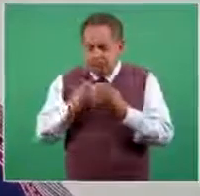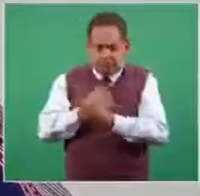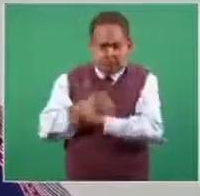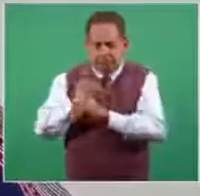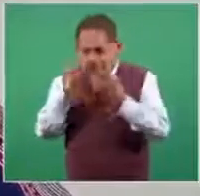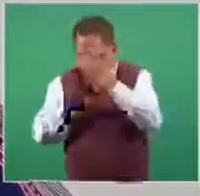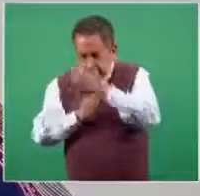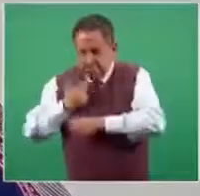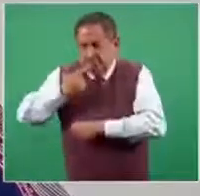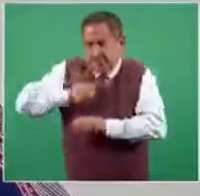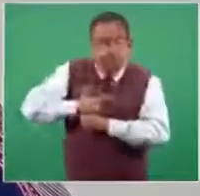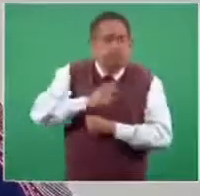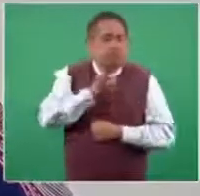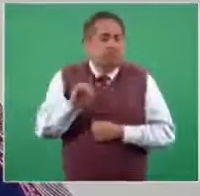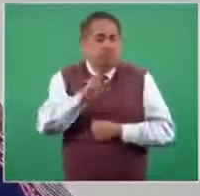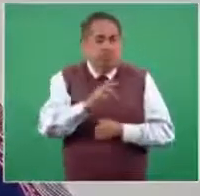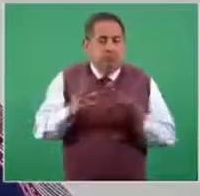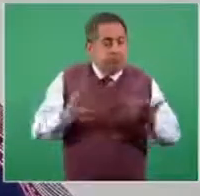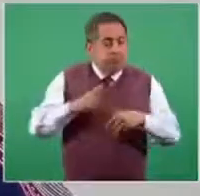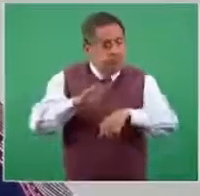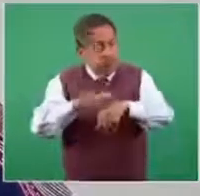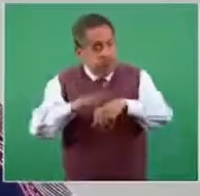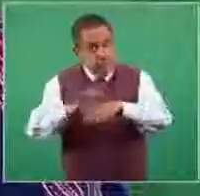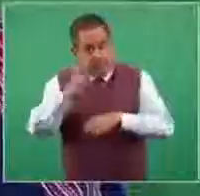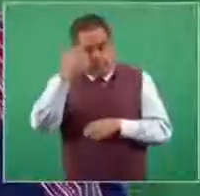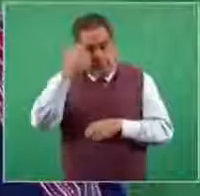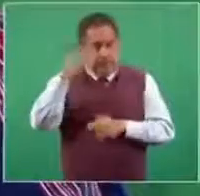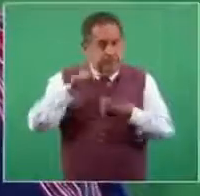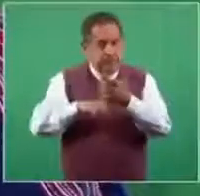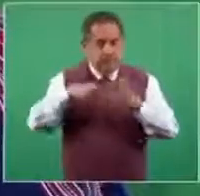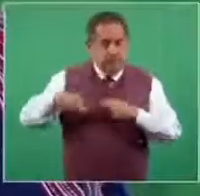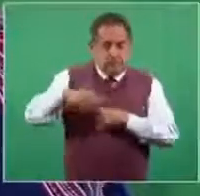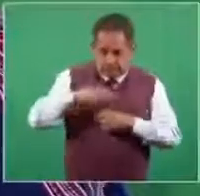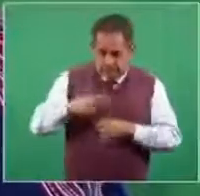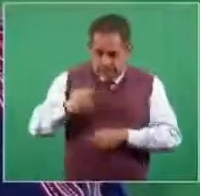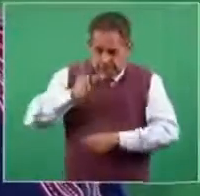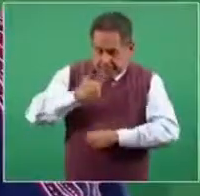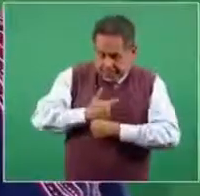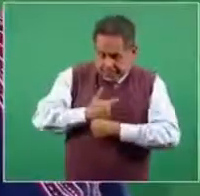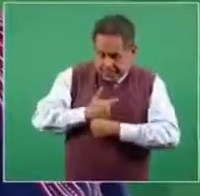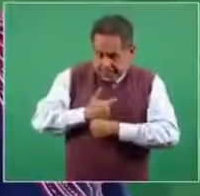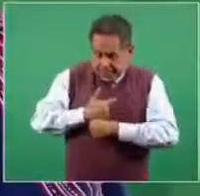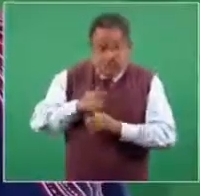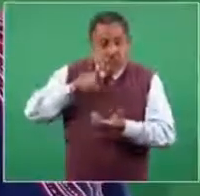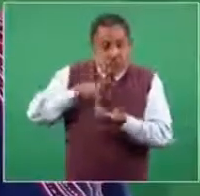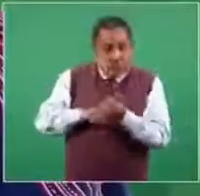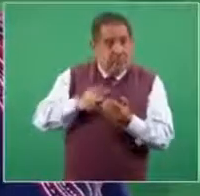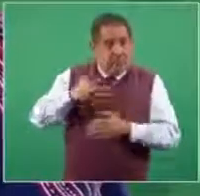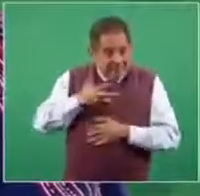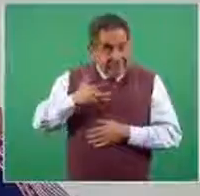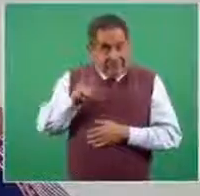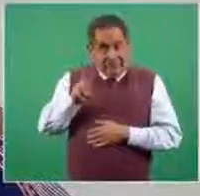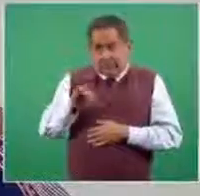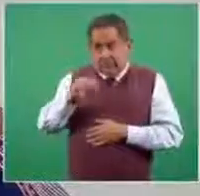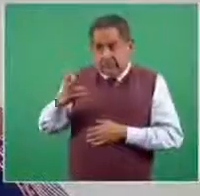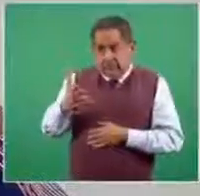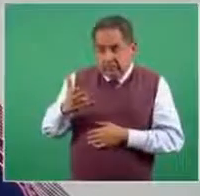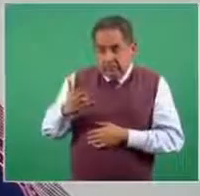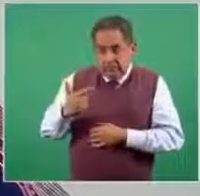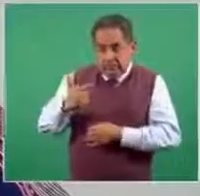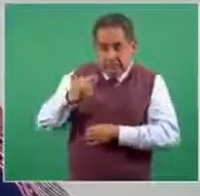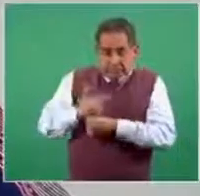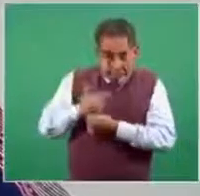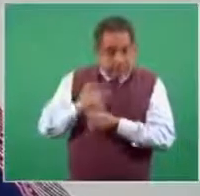Recordemos que si nos hacemos la prueba y sale positiva, existe uno, la verificación de este